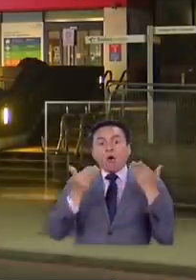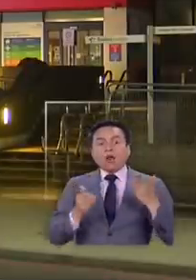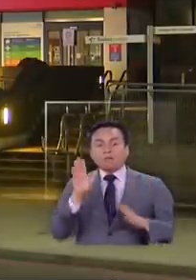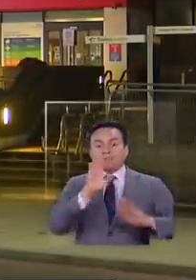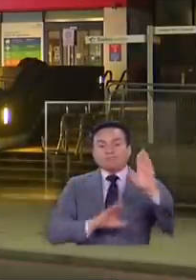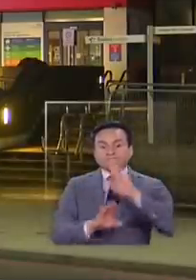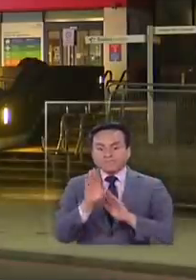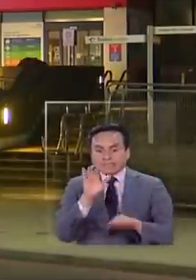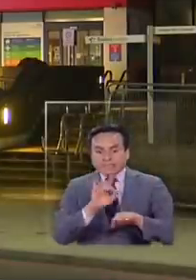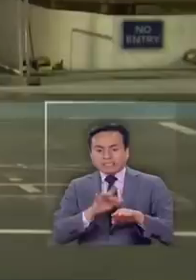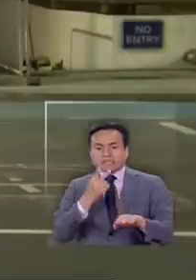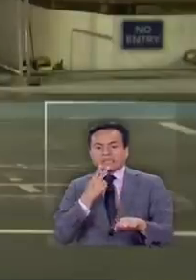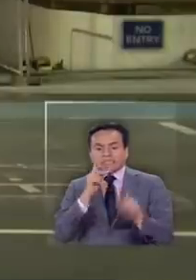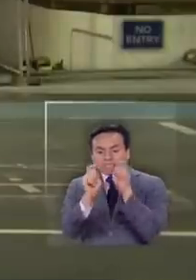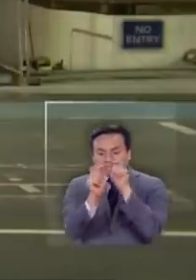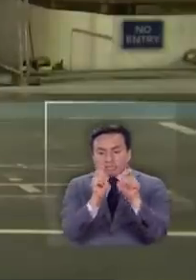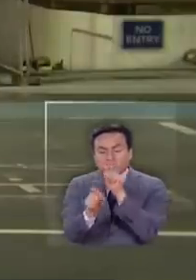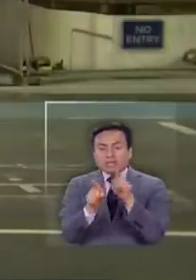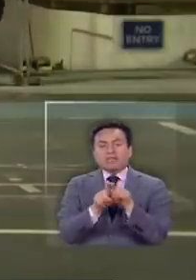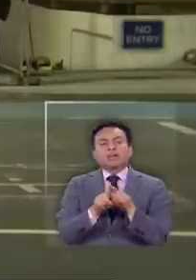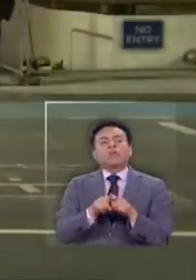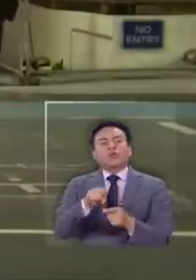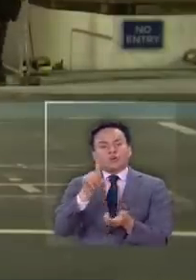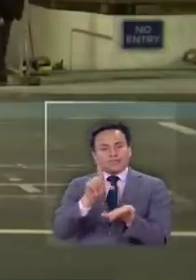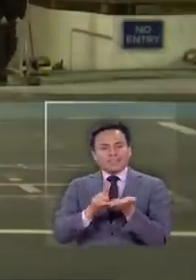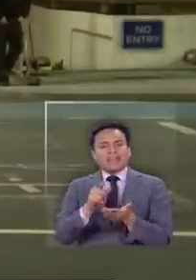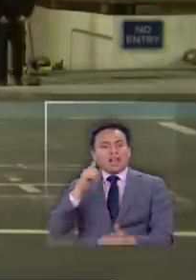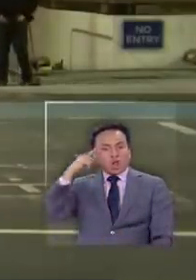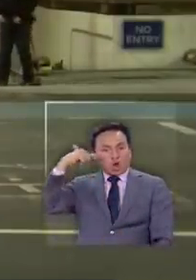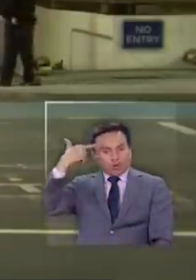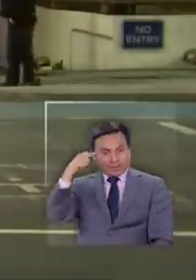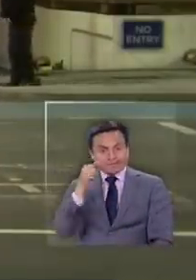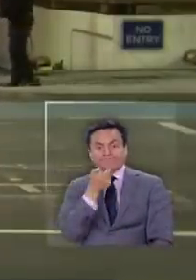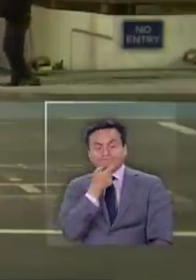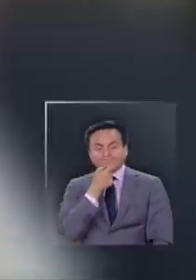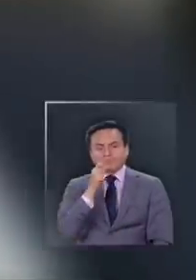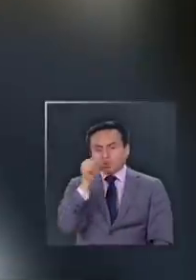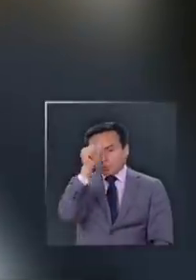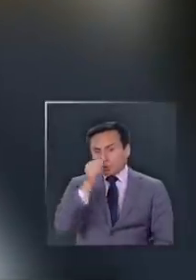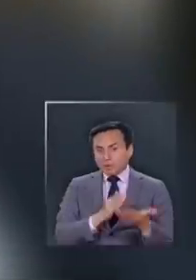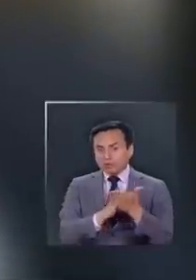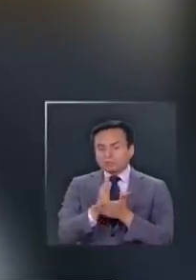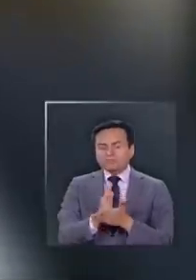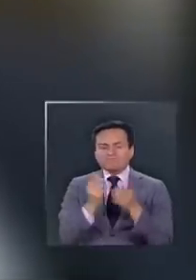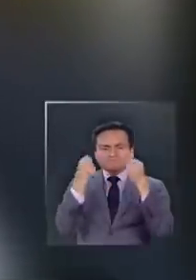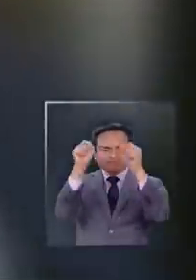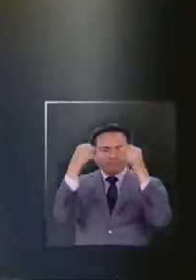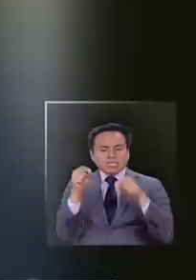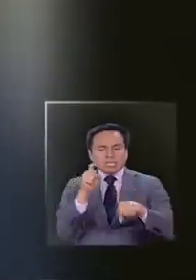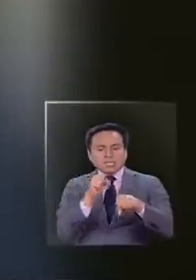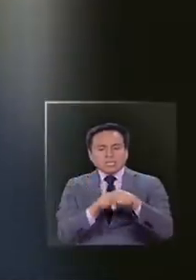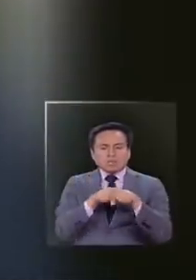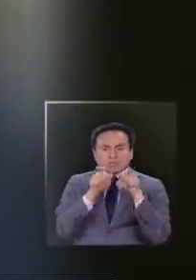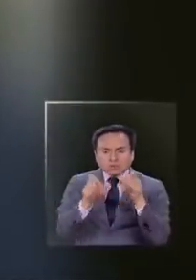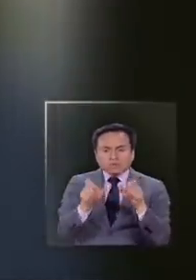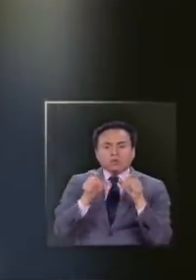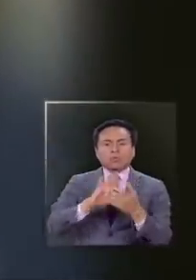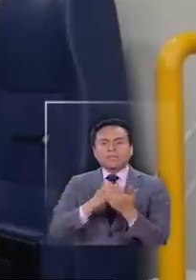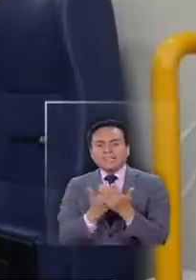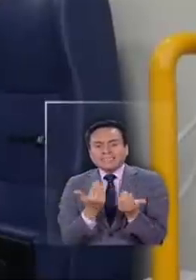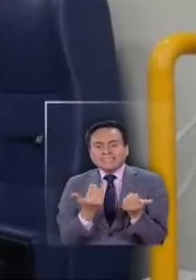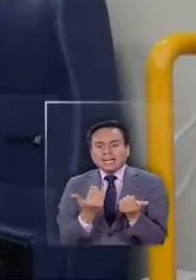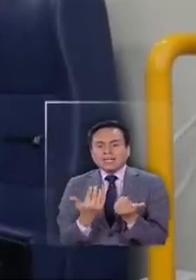cuidados intensivos del Hospital St. Thomas de Londres, desde el domingo, donde se evalúa minuto a minuto si